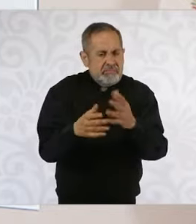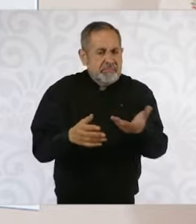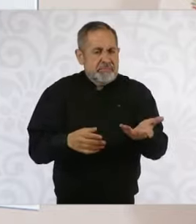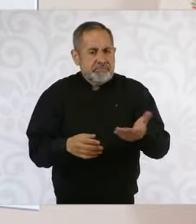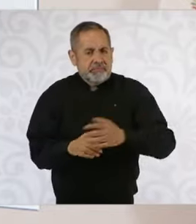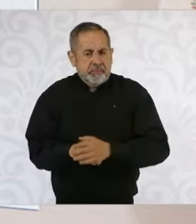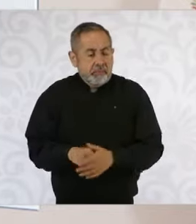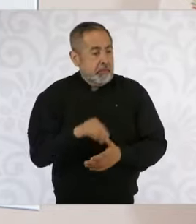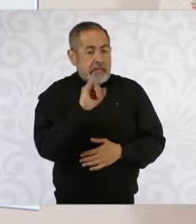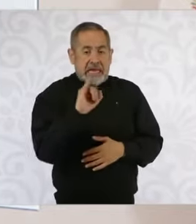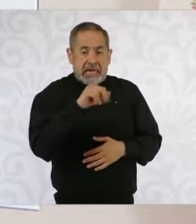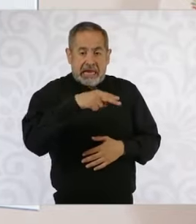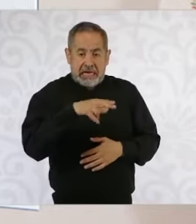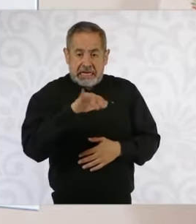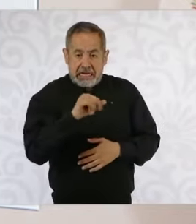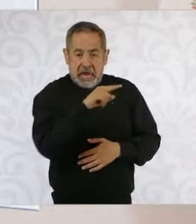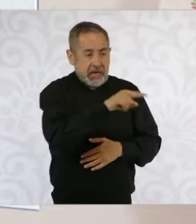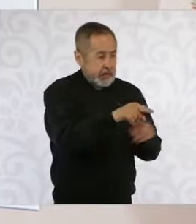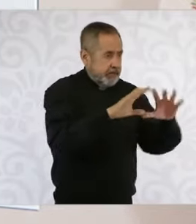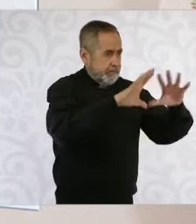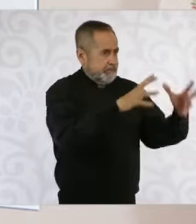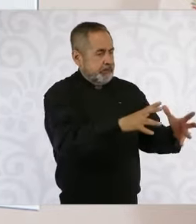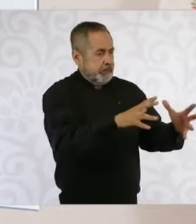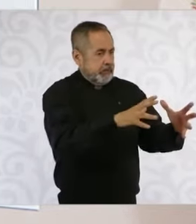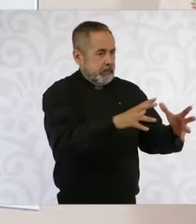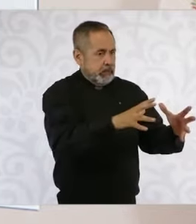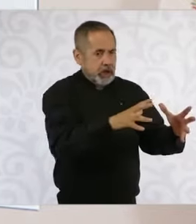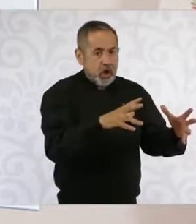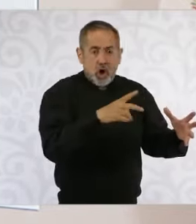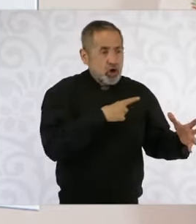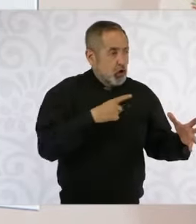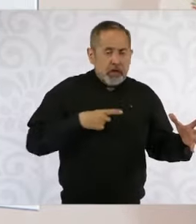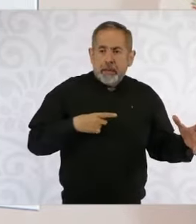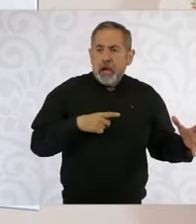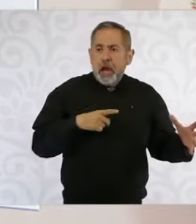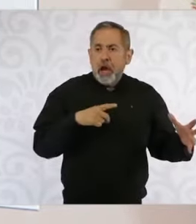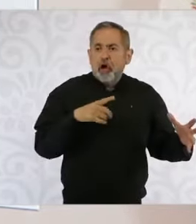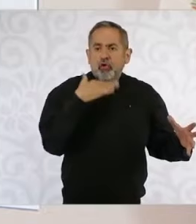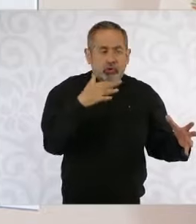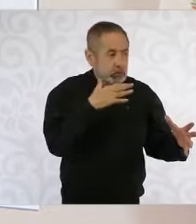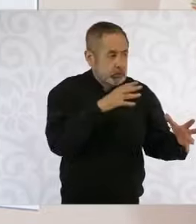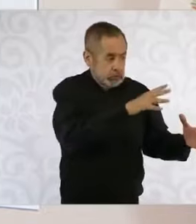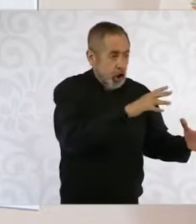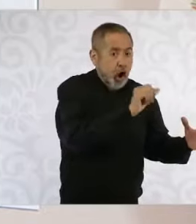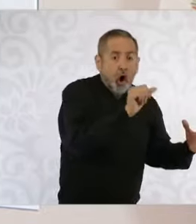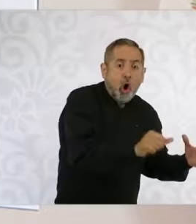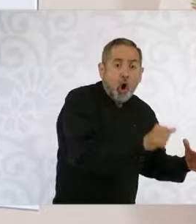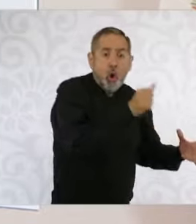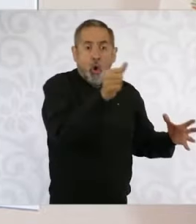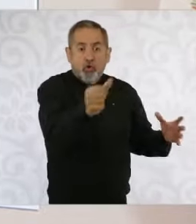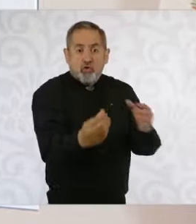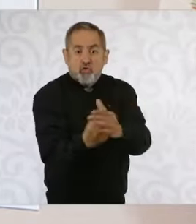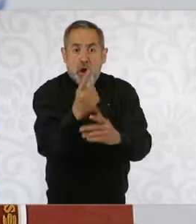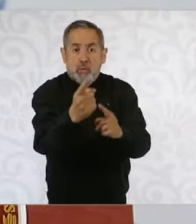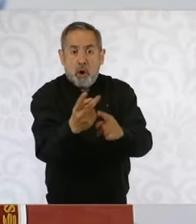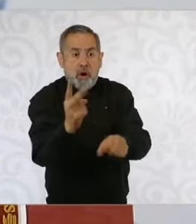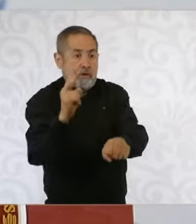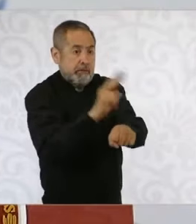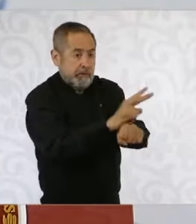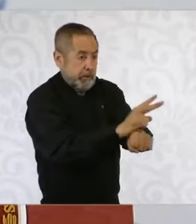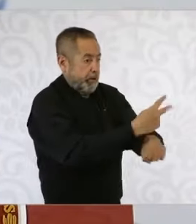está el INAI y para que no haya corrupción en el INAI, entonces que hay que crear otro organismo que revise al INAI, pues no,